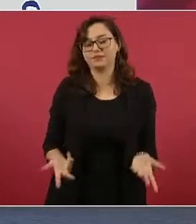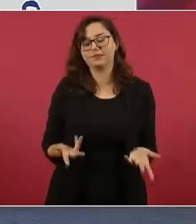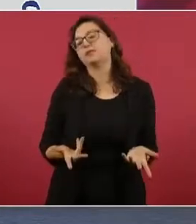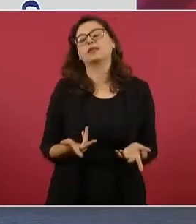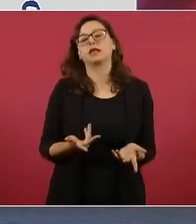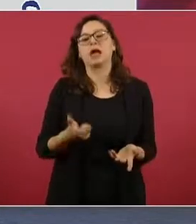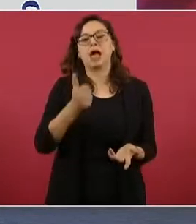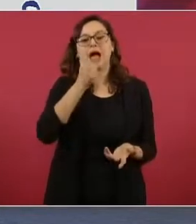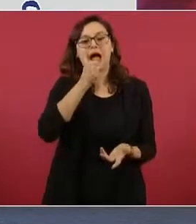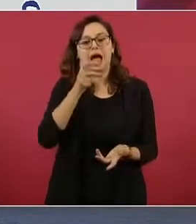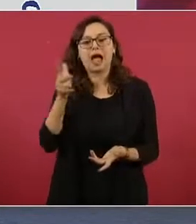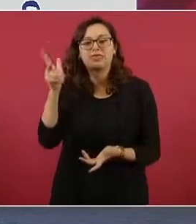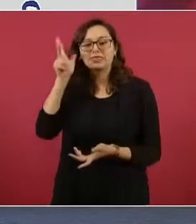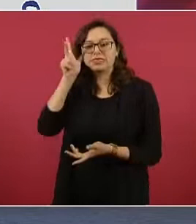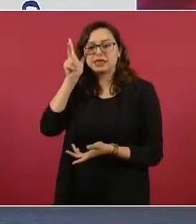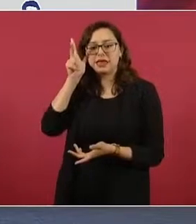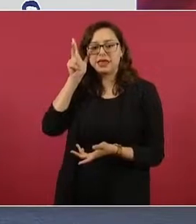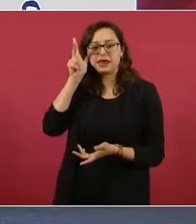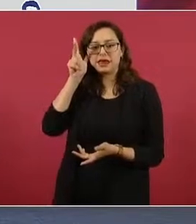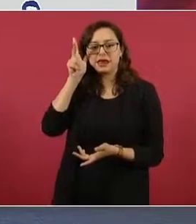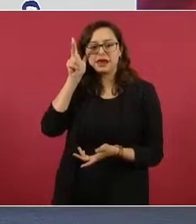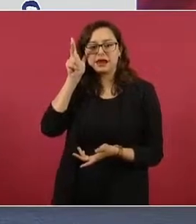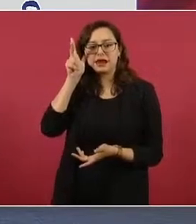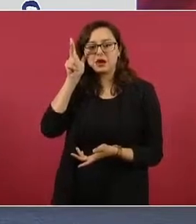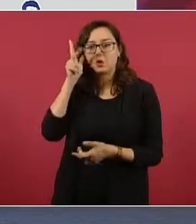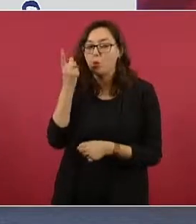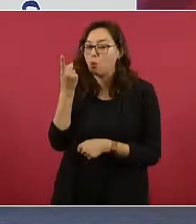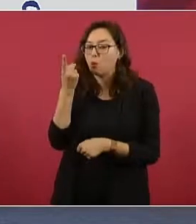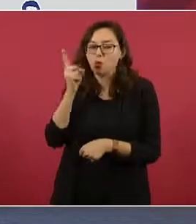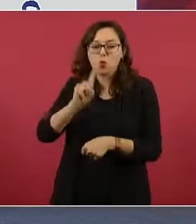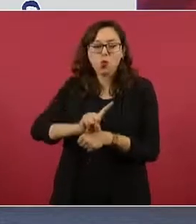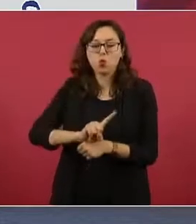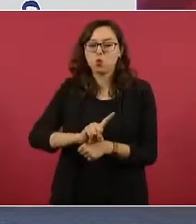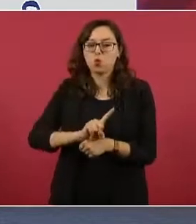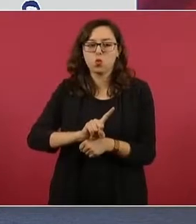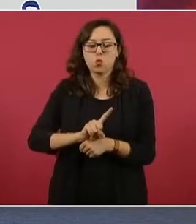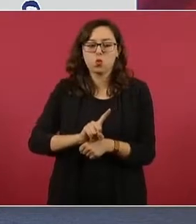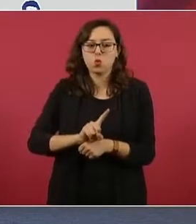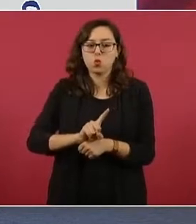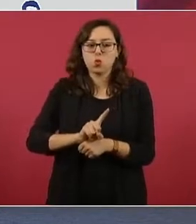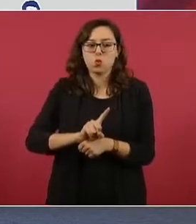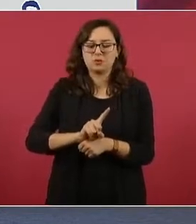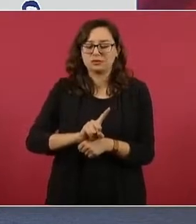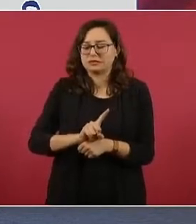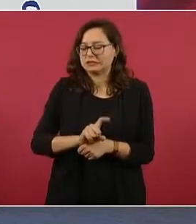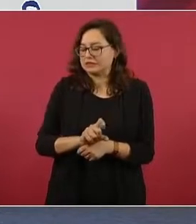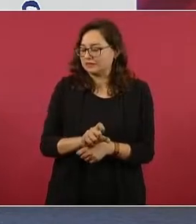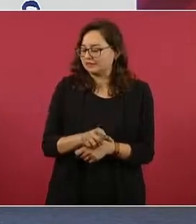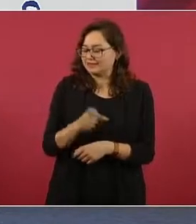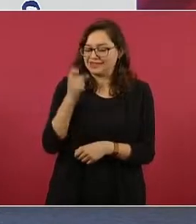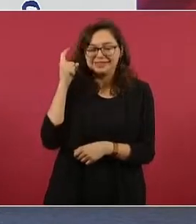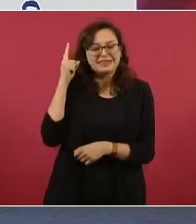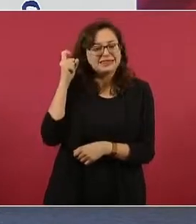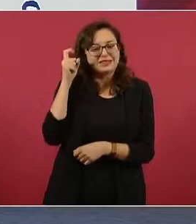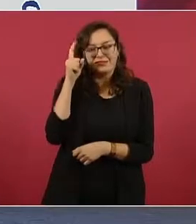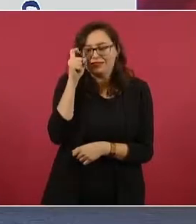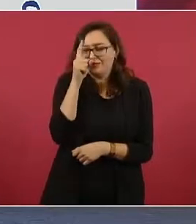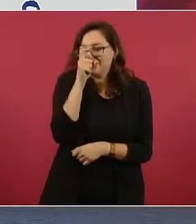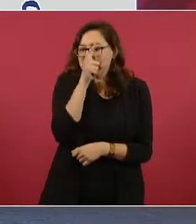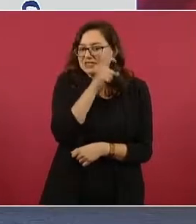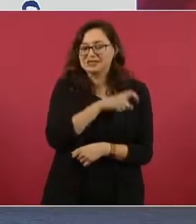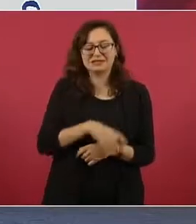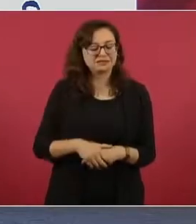de los más duros, difíciles, con